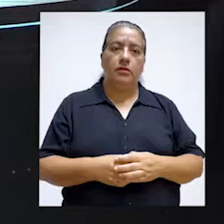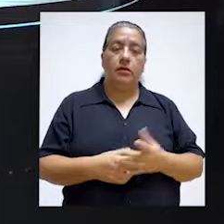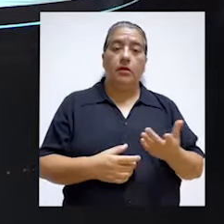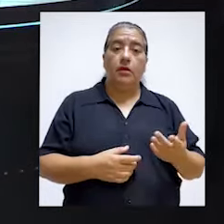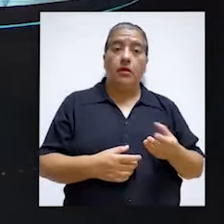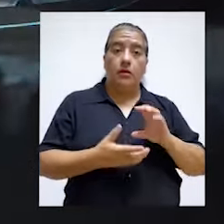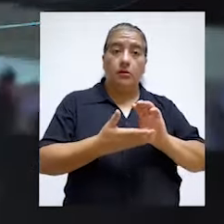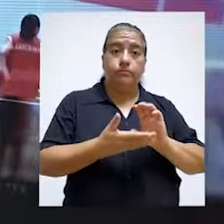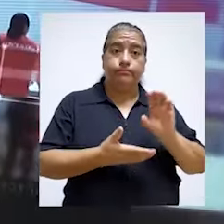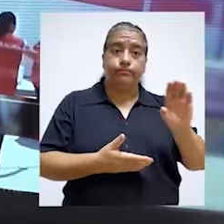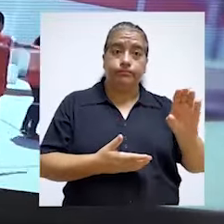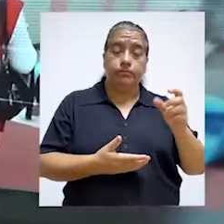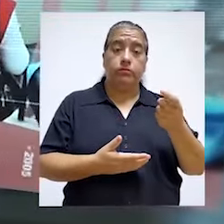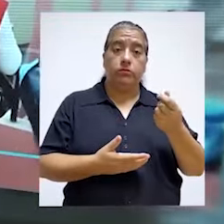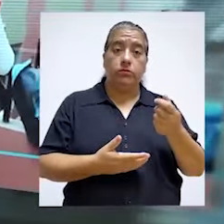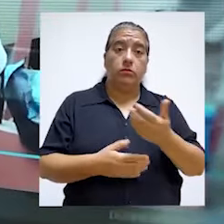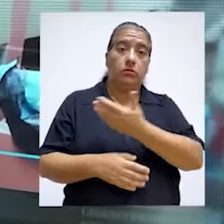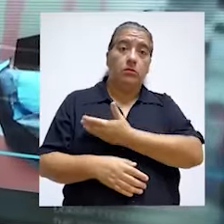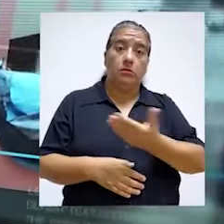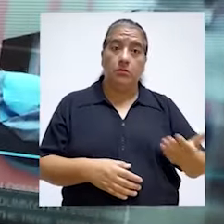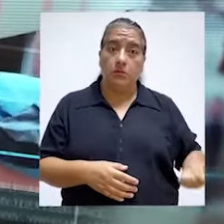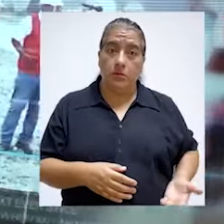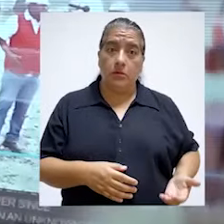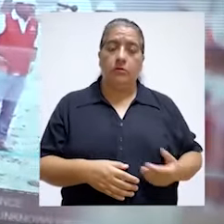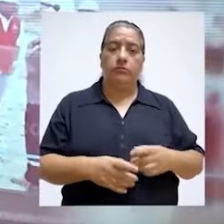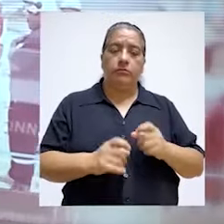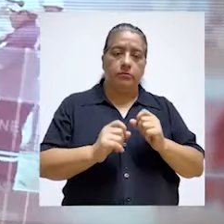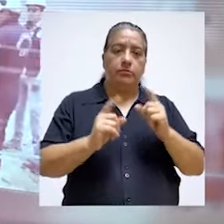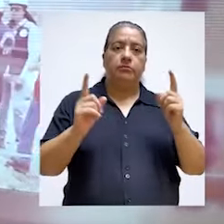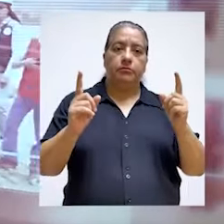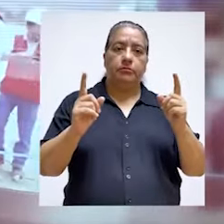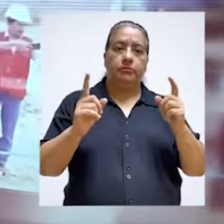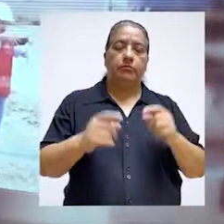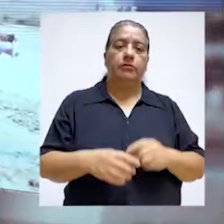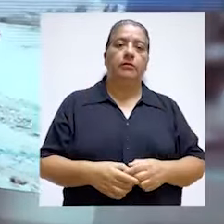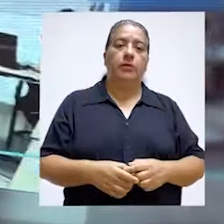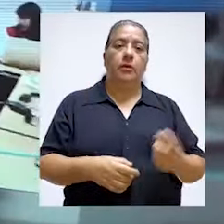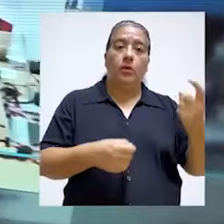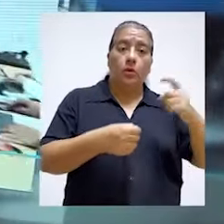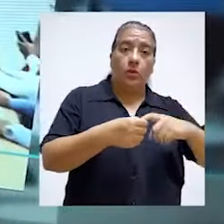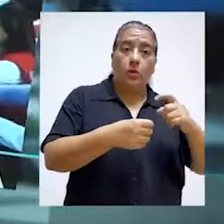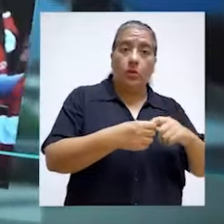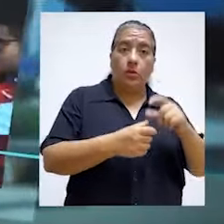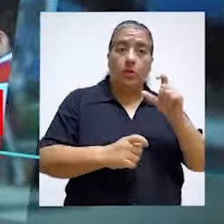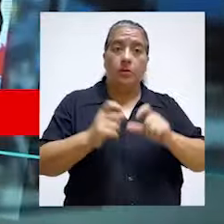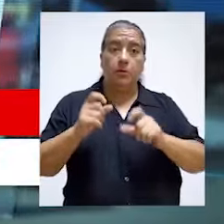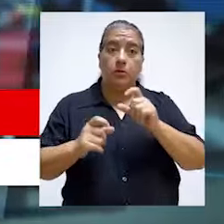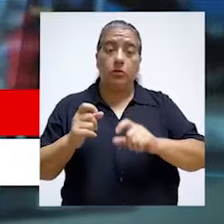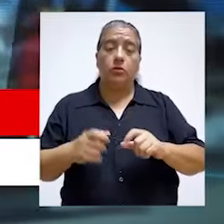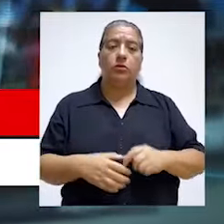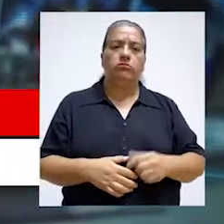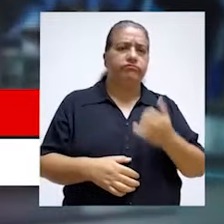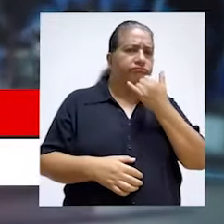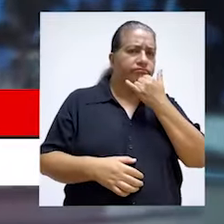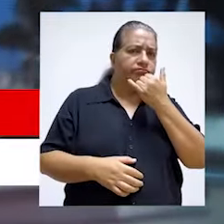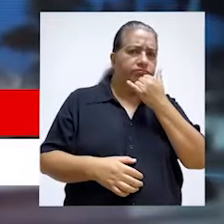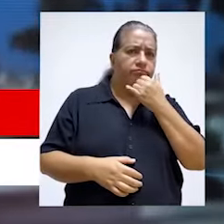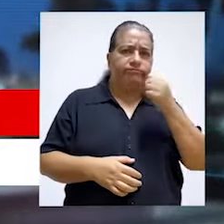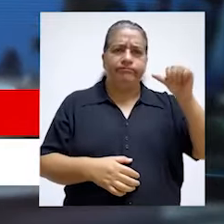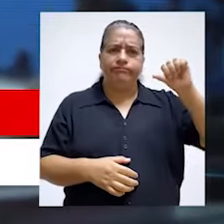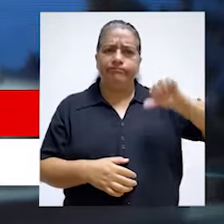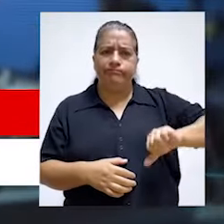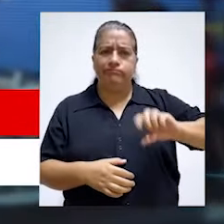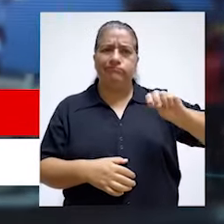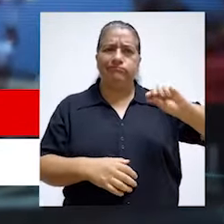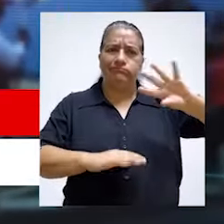La inversión pública impacta directamente en el bienestar de la población. ¿Pero qué pasa si la gestión de las inversiones es deficiente y hay